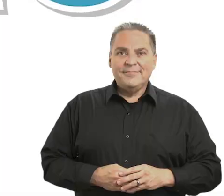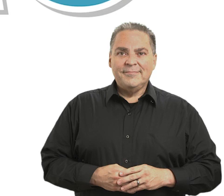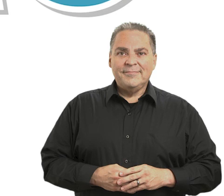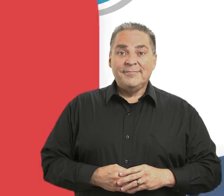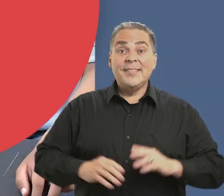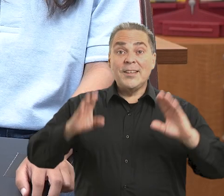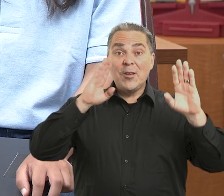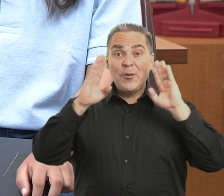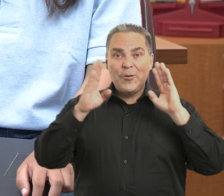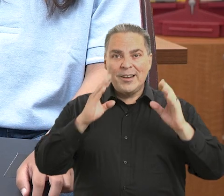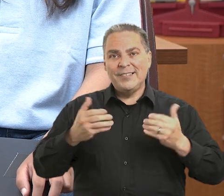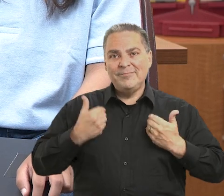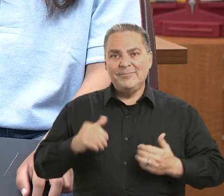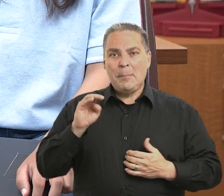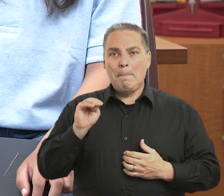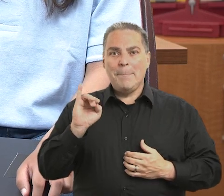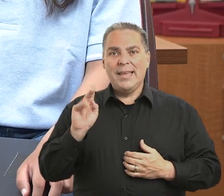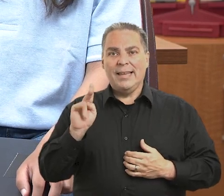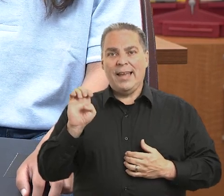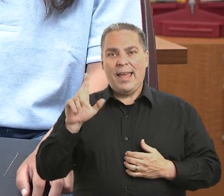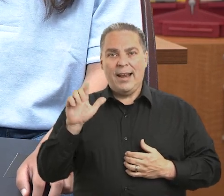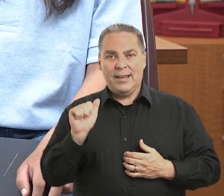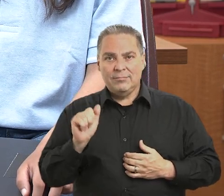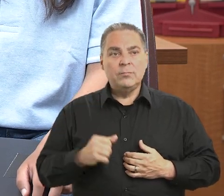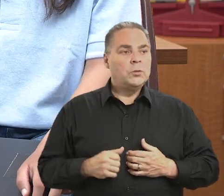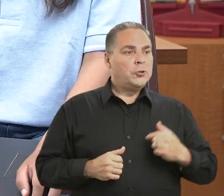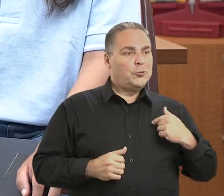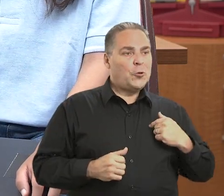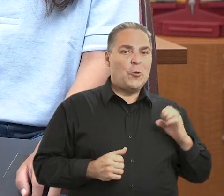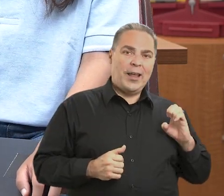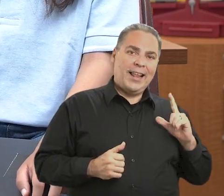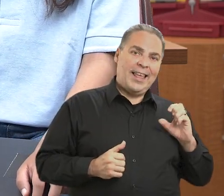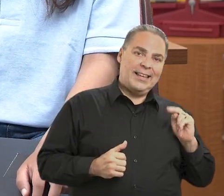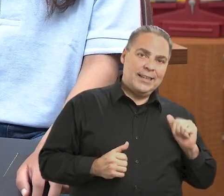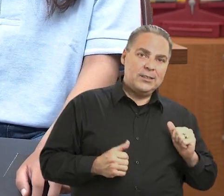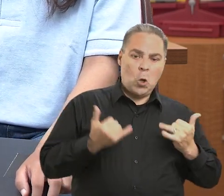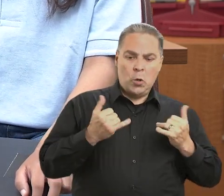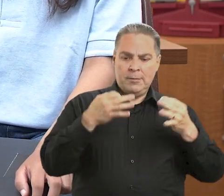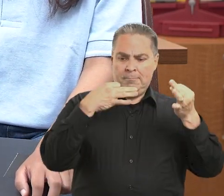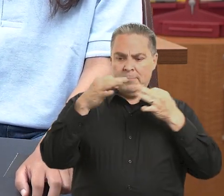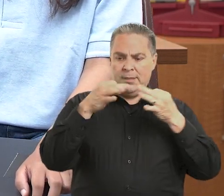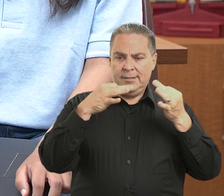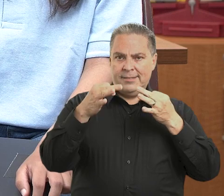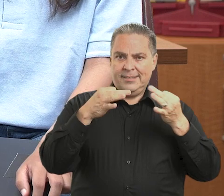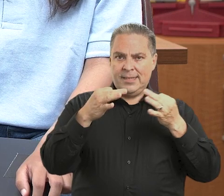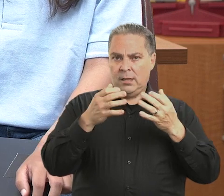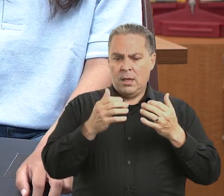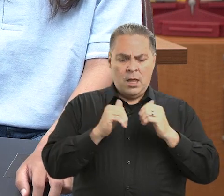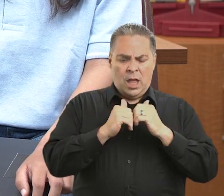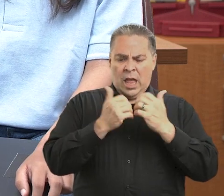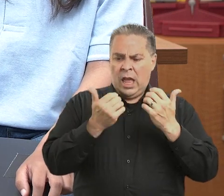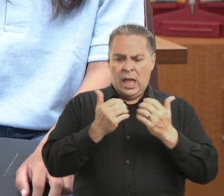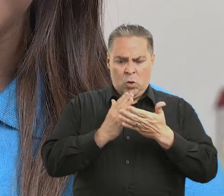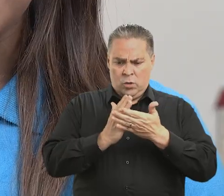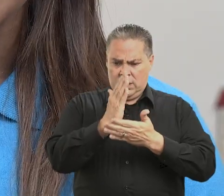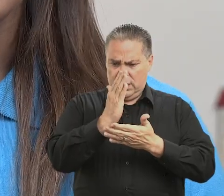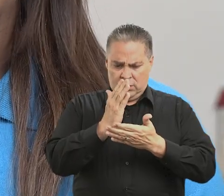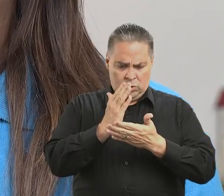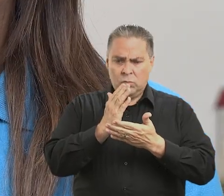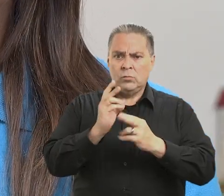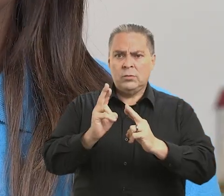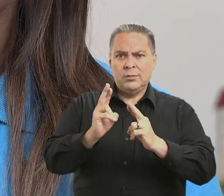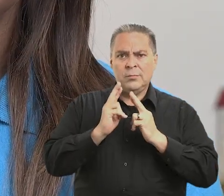Hola, mi nombre es Micaela y yo soy Elena. Hoy vamos a hablarles sobre cómo hacemos valer nuestros derechos.